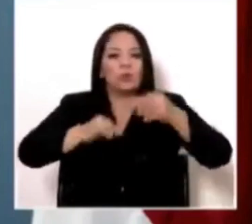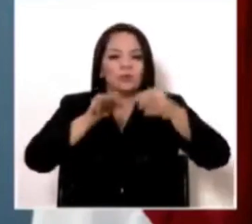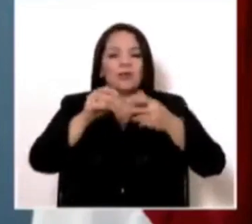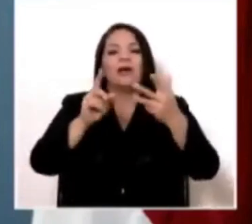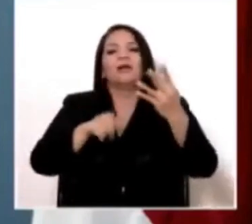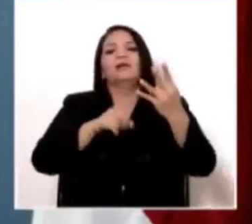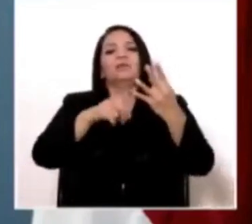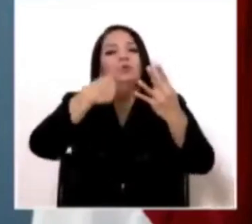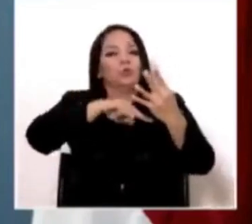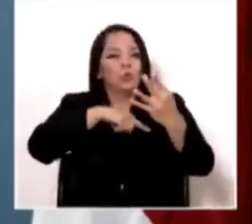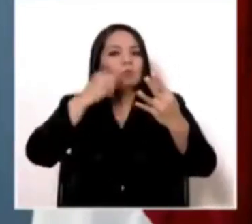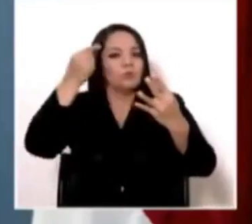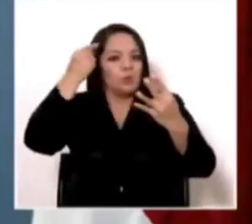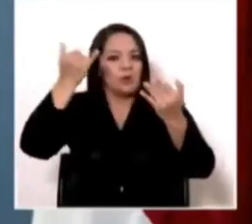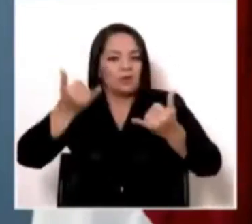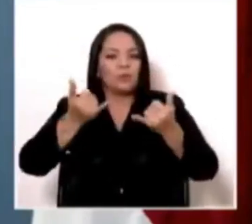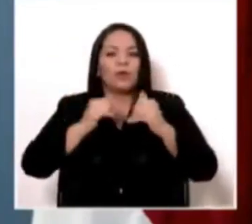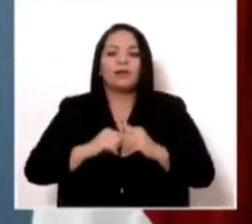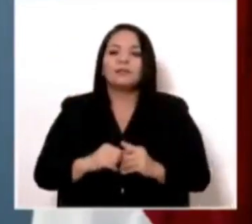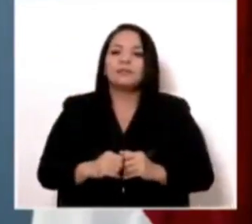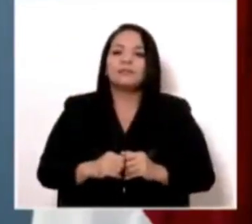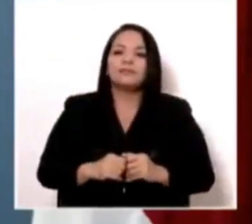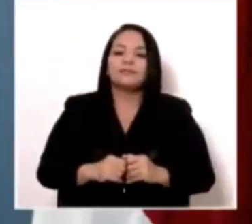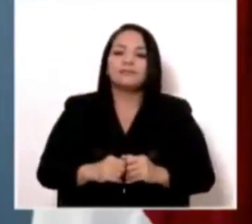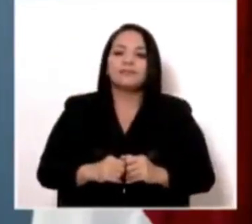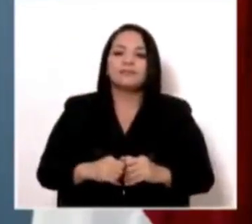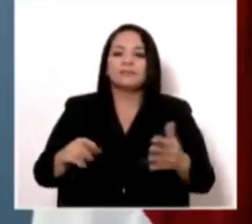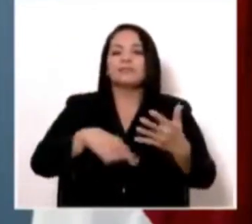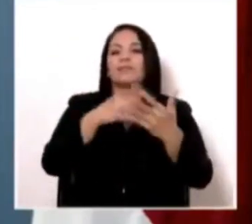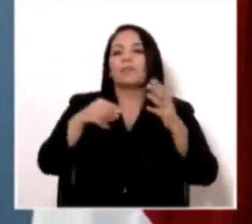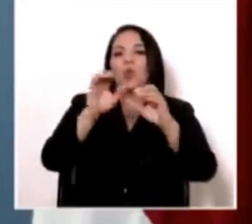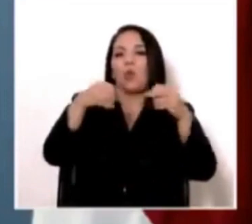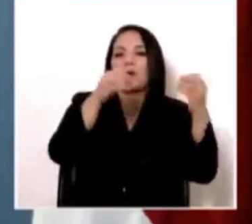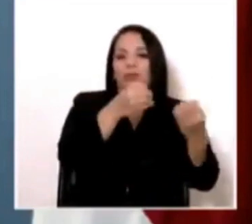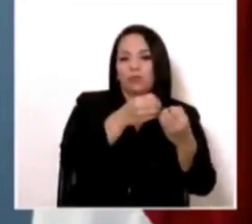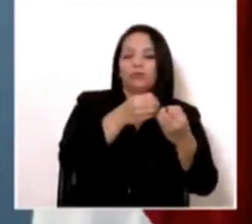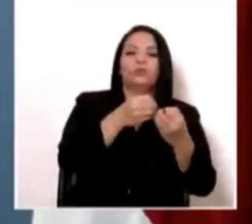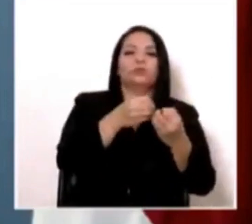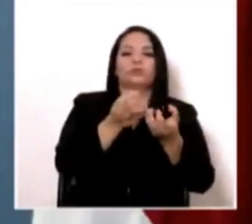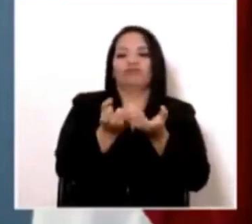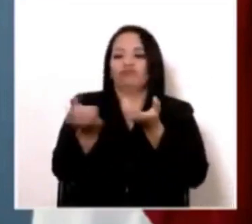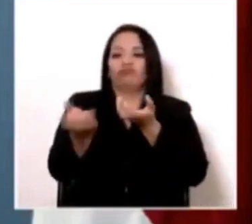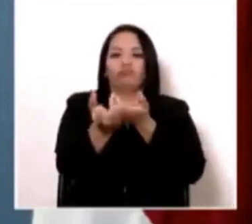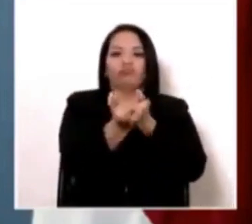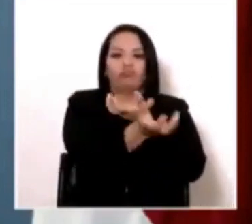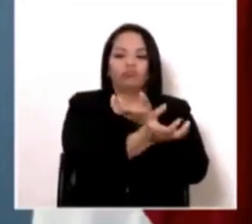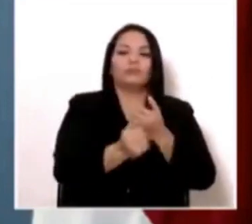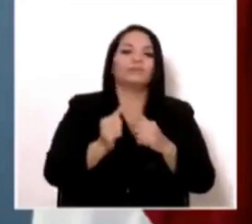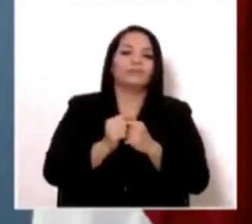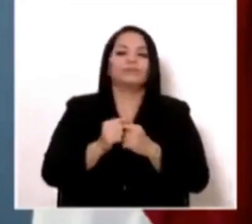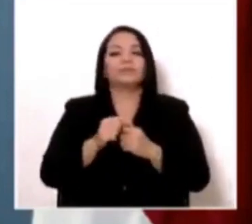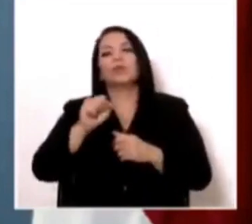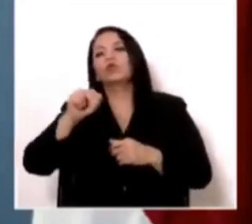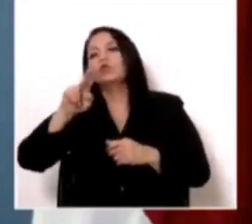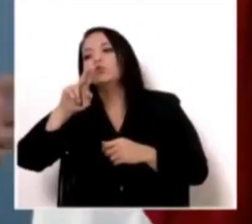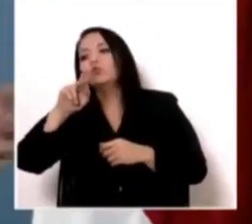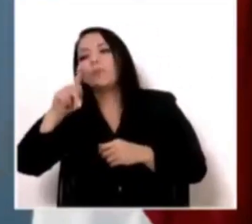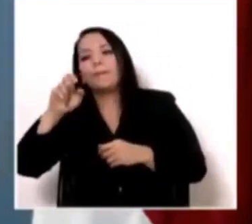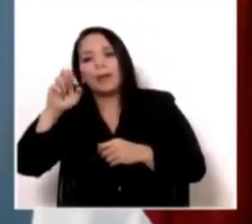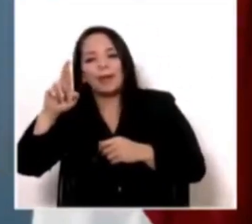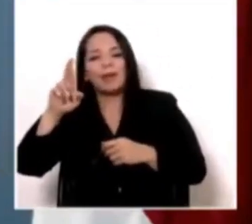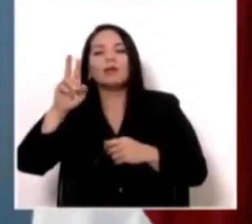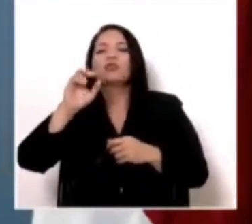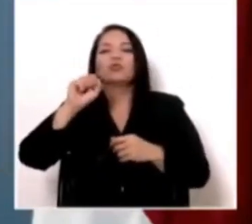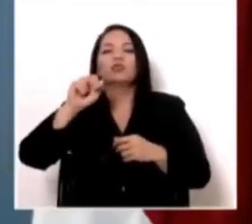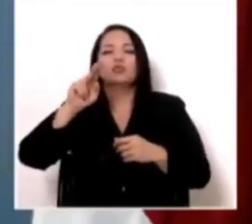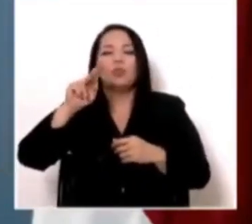nosotros en el Ejecutivo, los órganos estos de descentralización máxima, su PEN, su JEF,